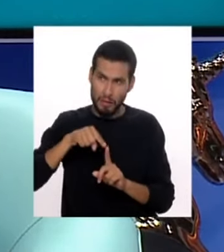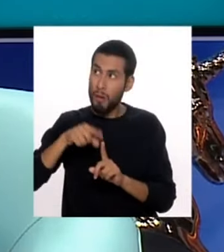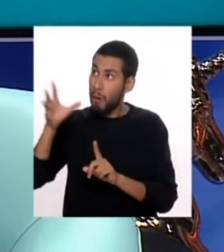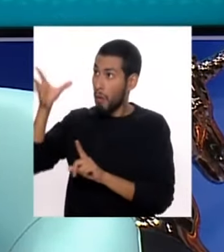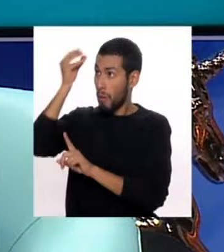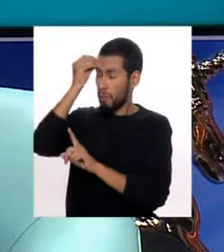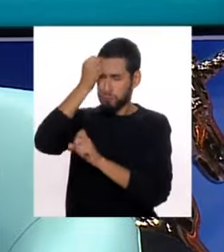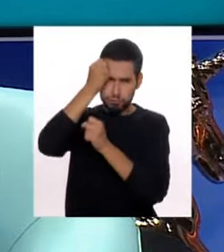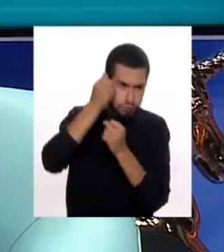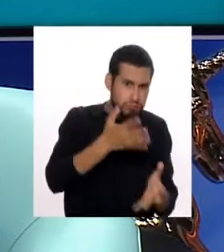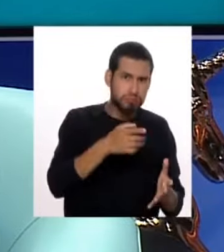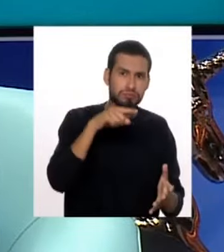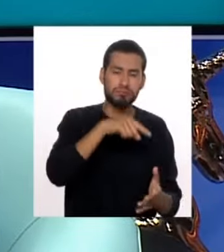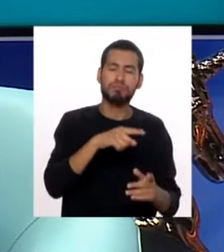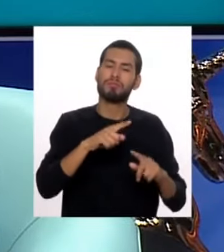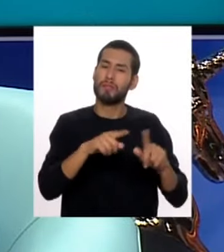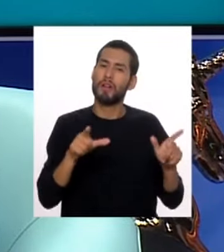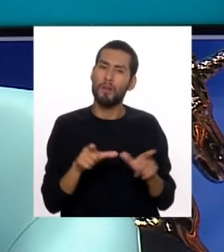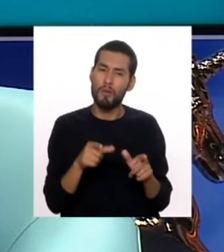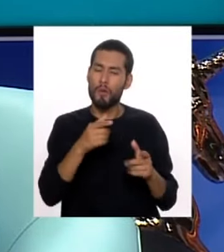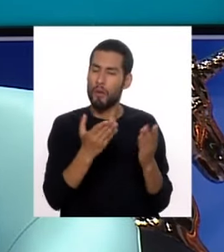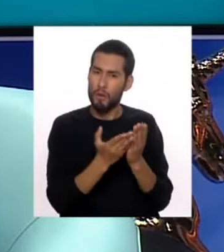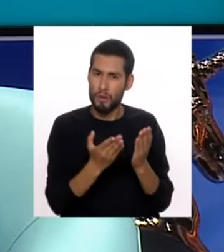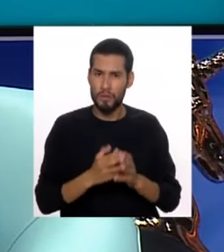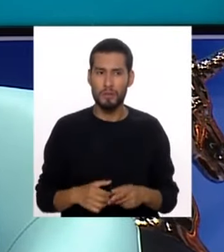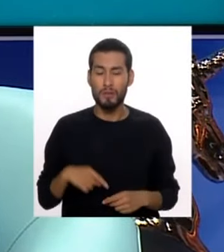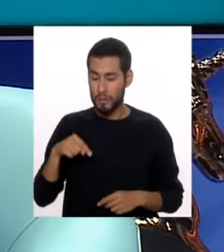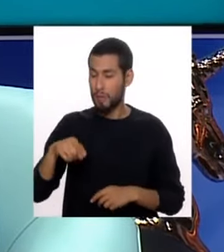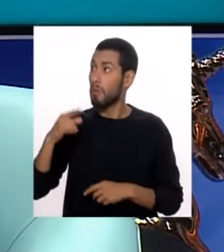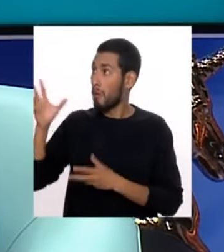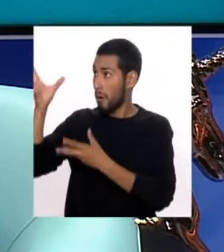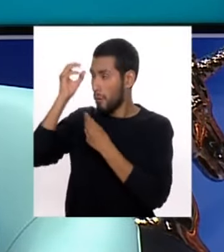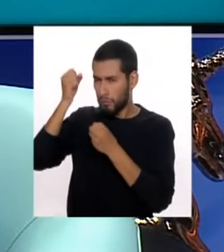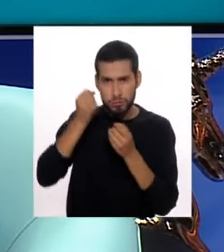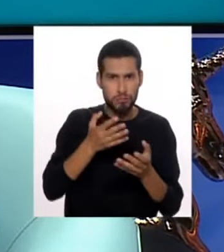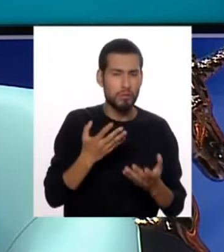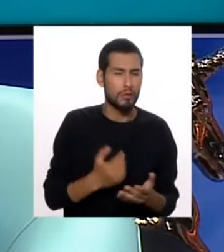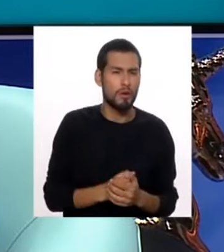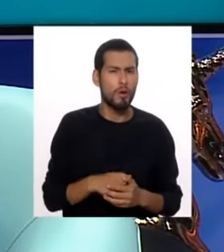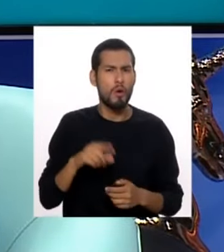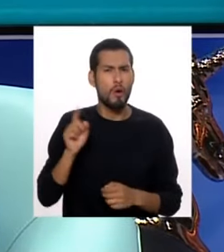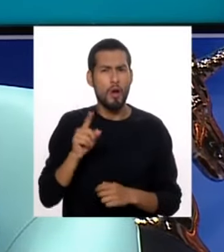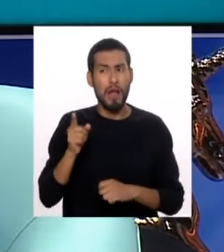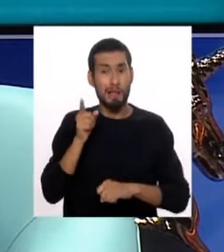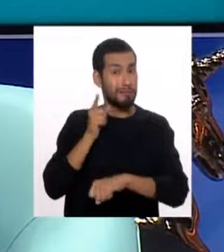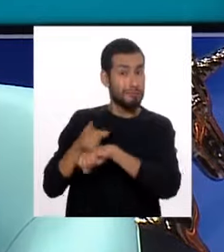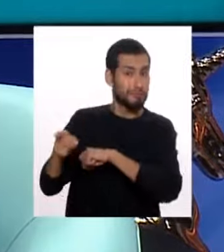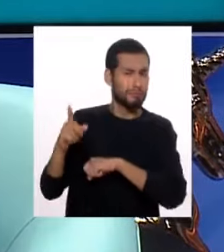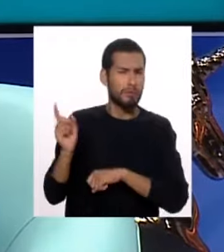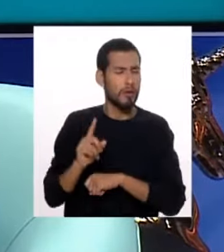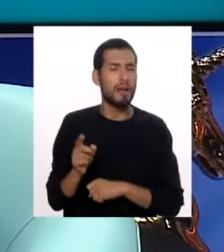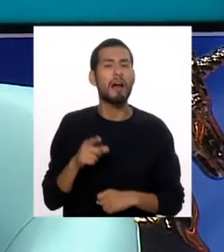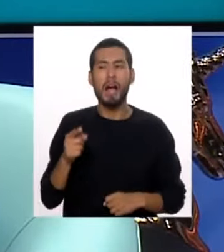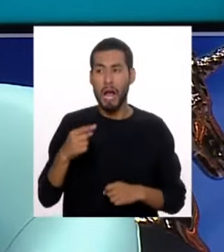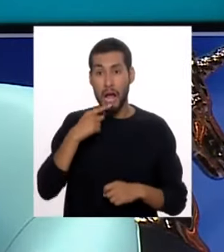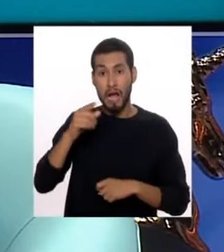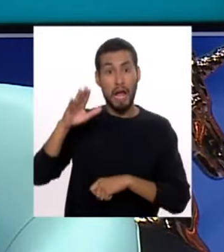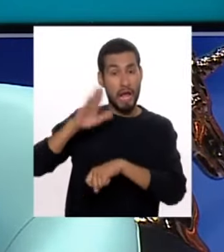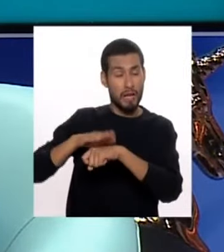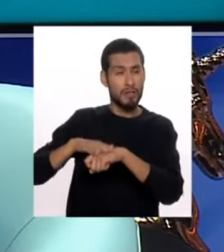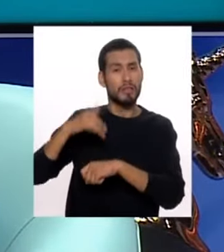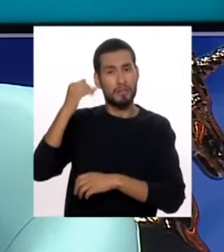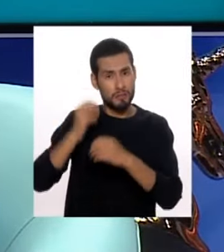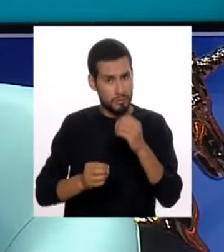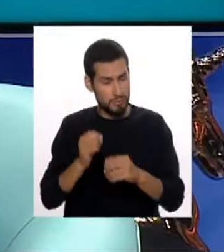situación común de la vida que tenemos diariamente, el niño va a reaccionar. Entonces, no hablamos de denunciarlo, sino de reportar y